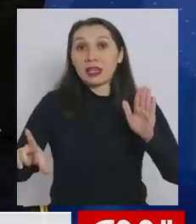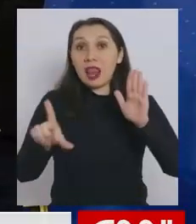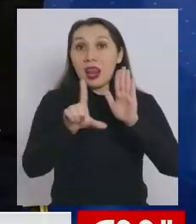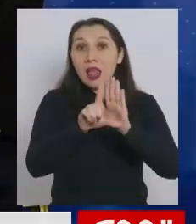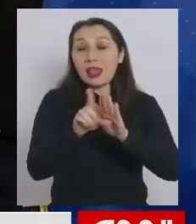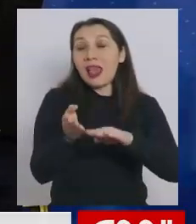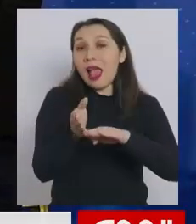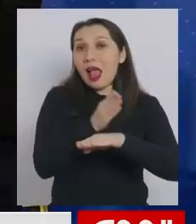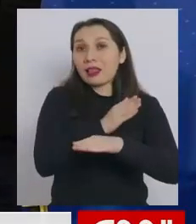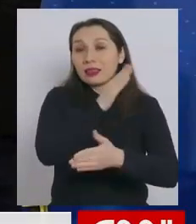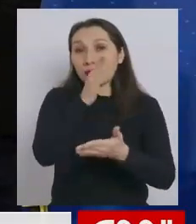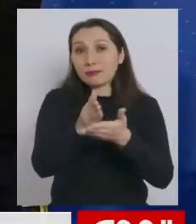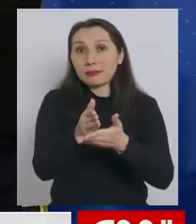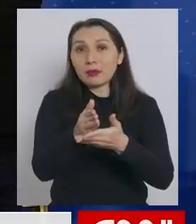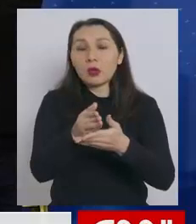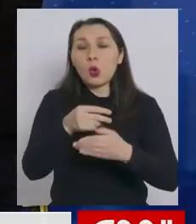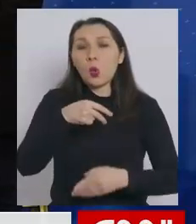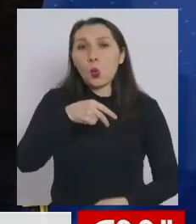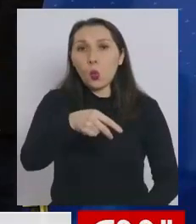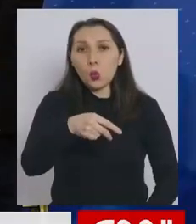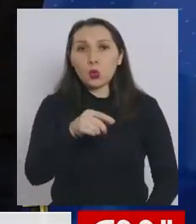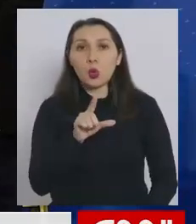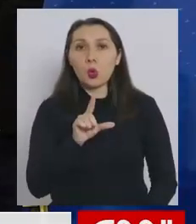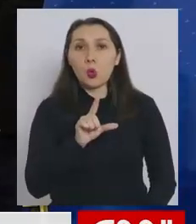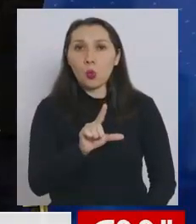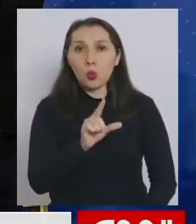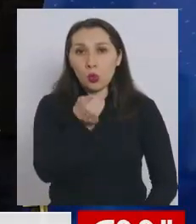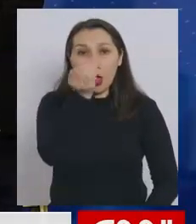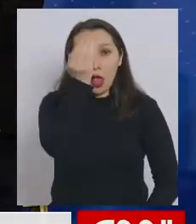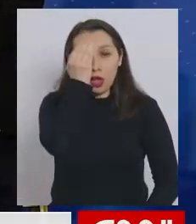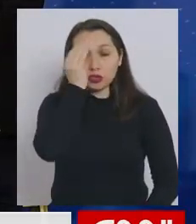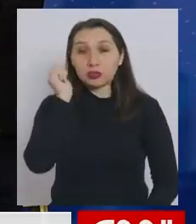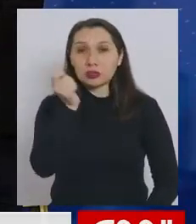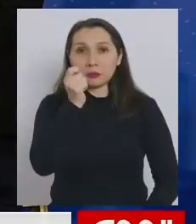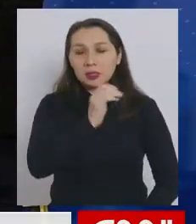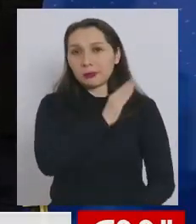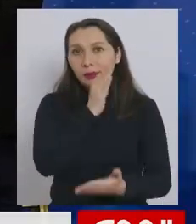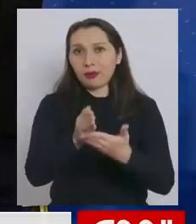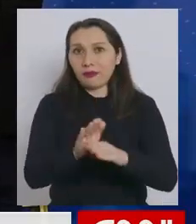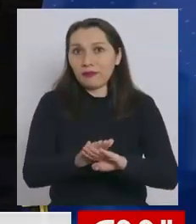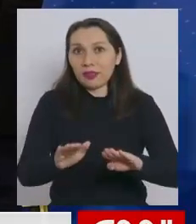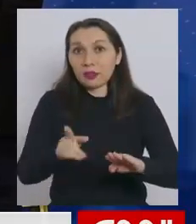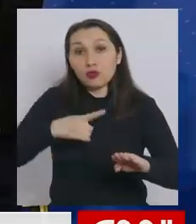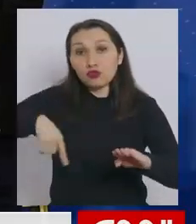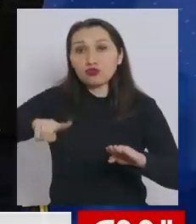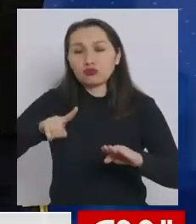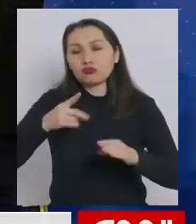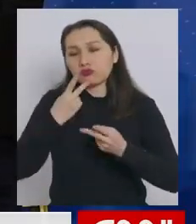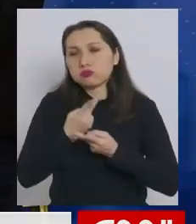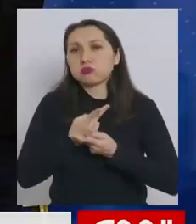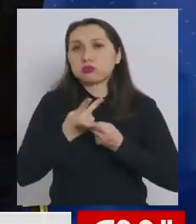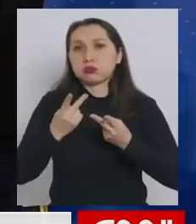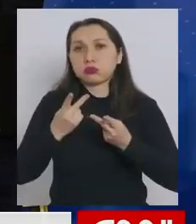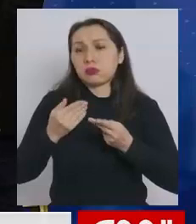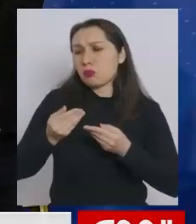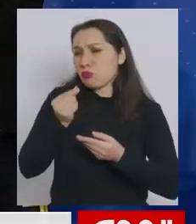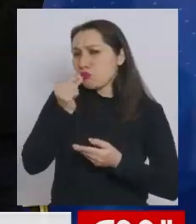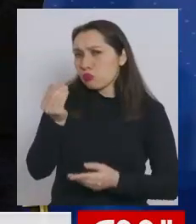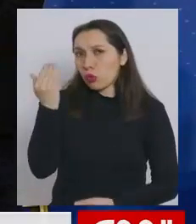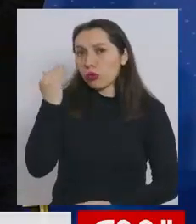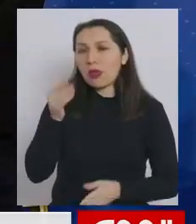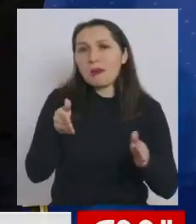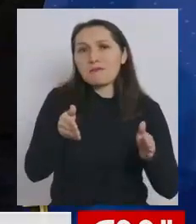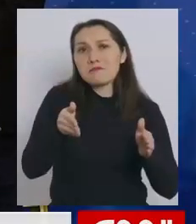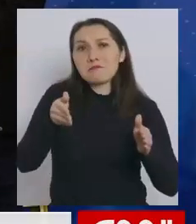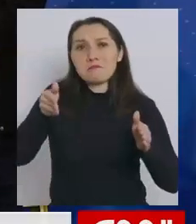estaba para los meses de junio, julio, agosto y septiembre. Nosotros anunciamos días atrás que lo íbamos